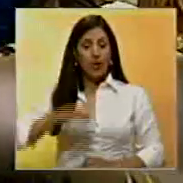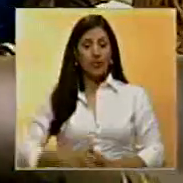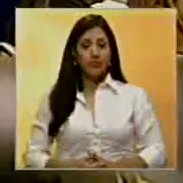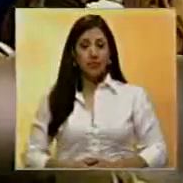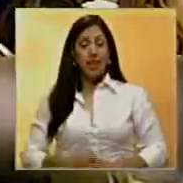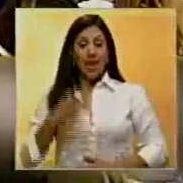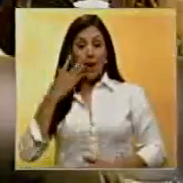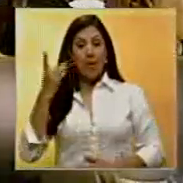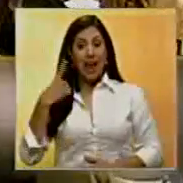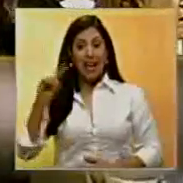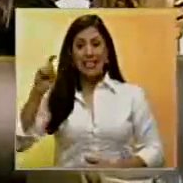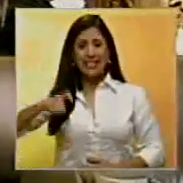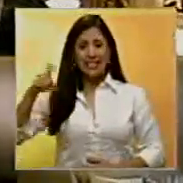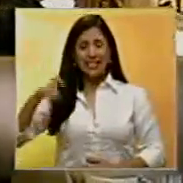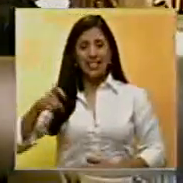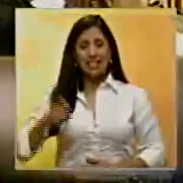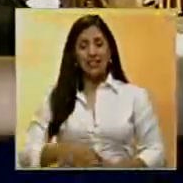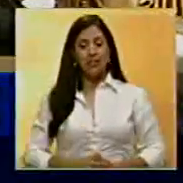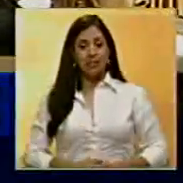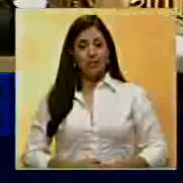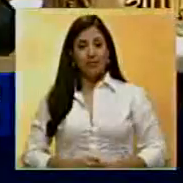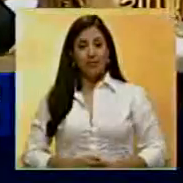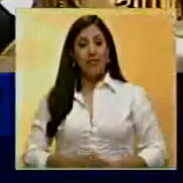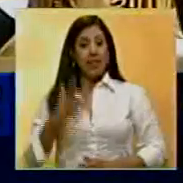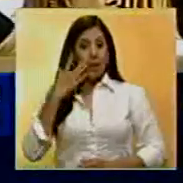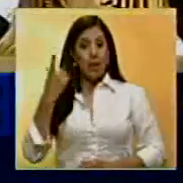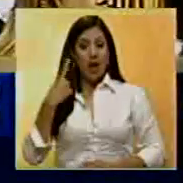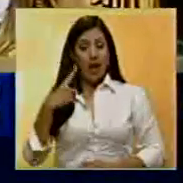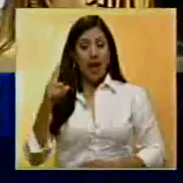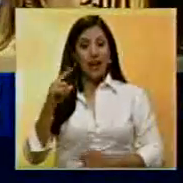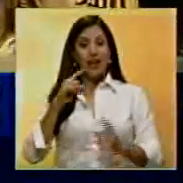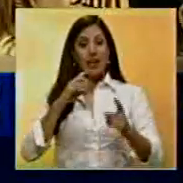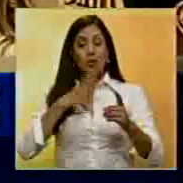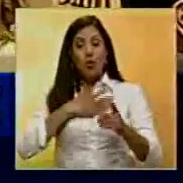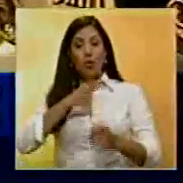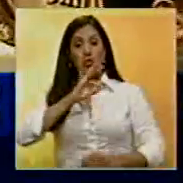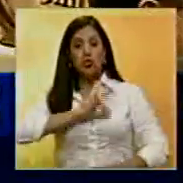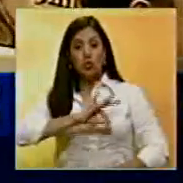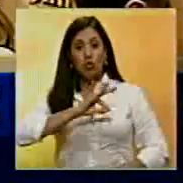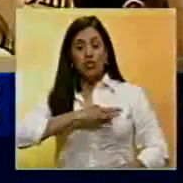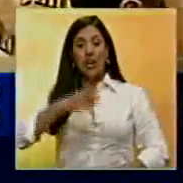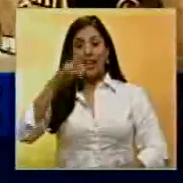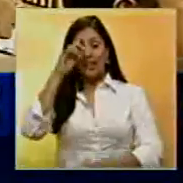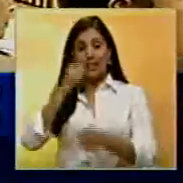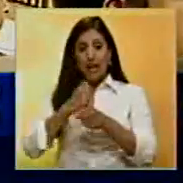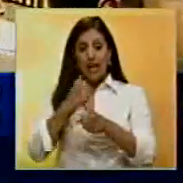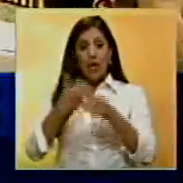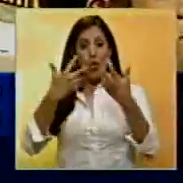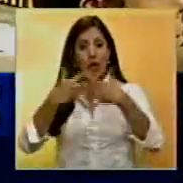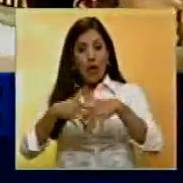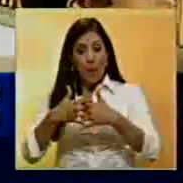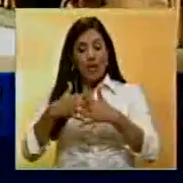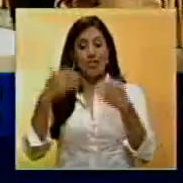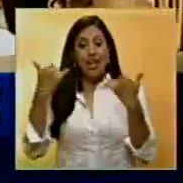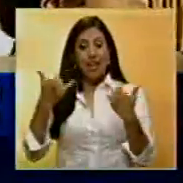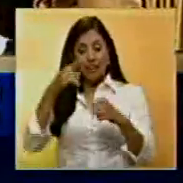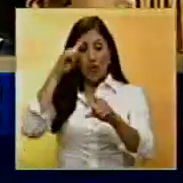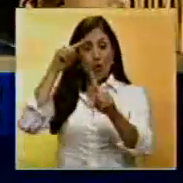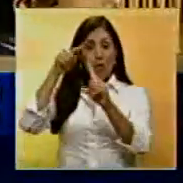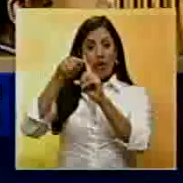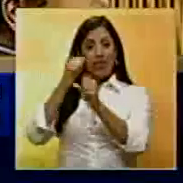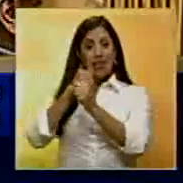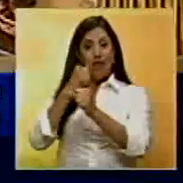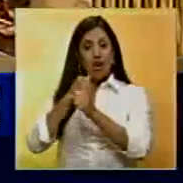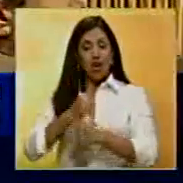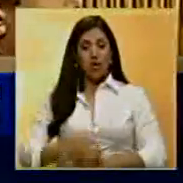si hay la necesidad, si hay la dinámica social donde trabajadores, empresarios actúen en función de este